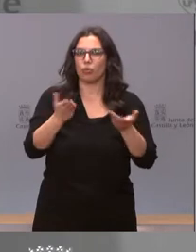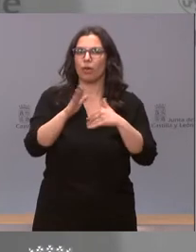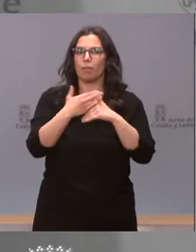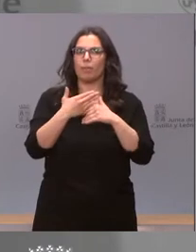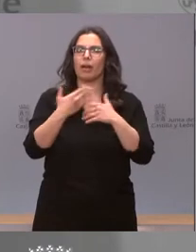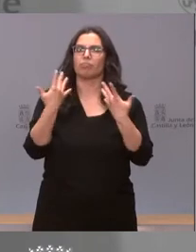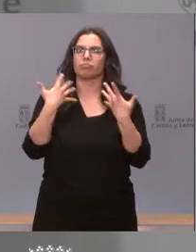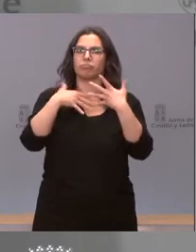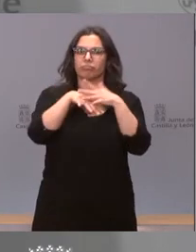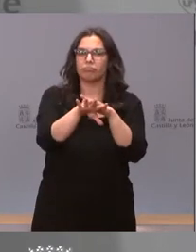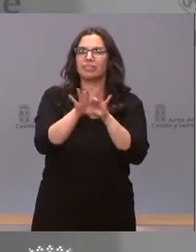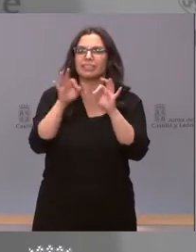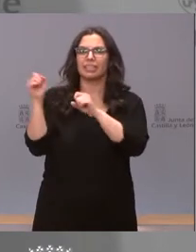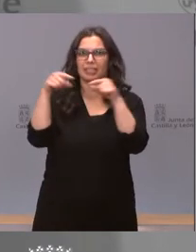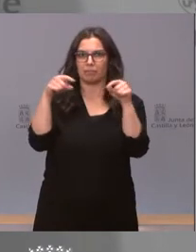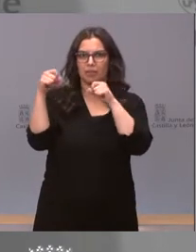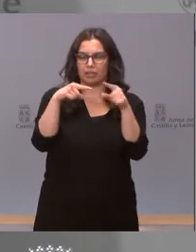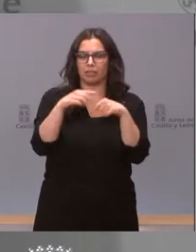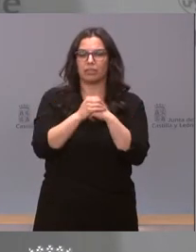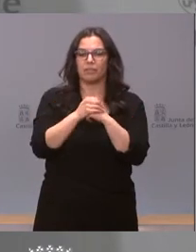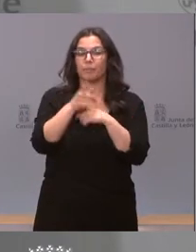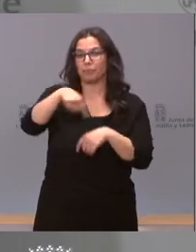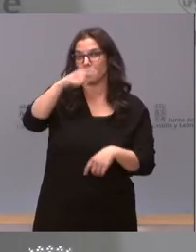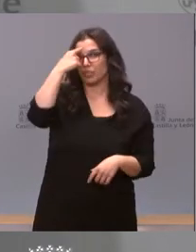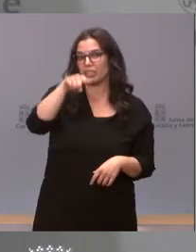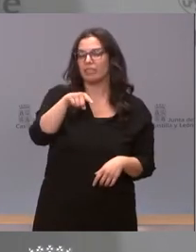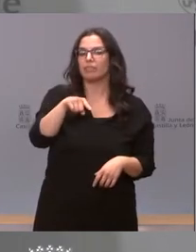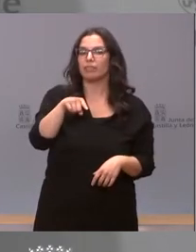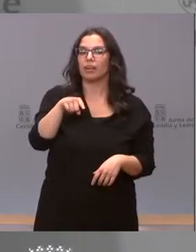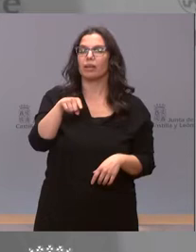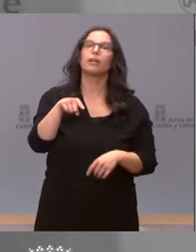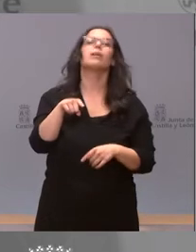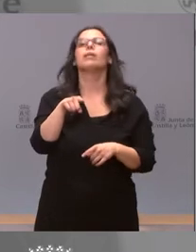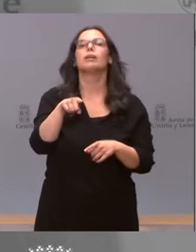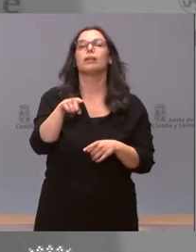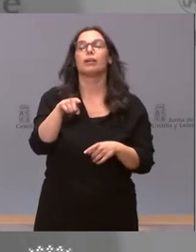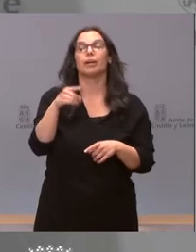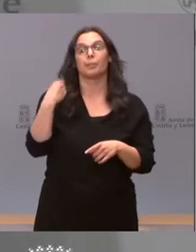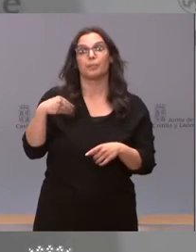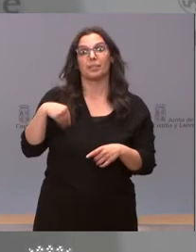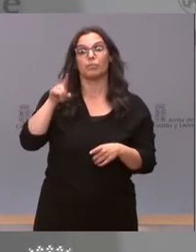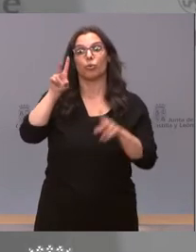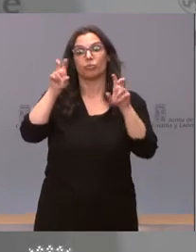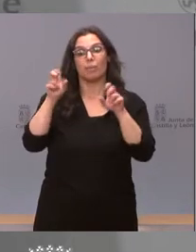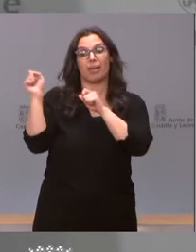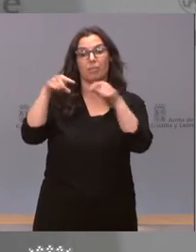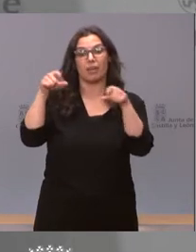inmigrantes. Saben ustedes que es el balance migratorio una de las herramientas